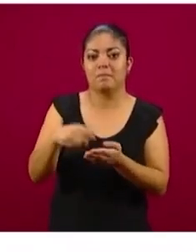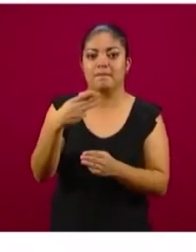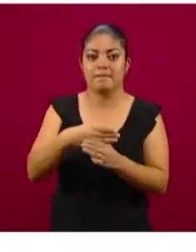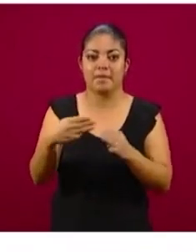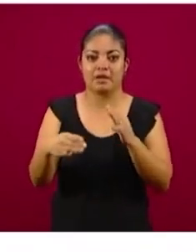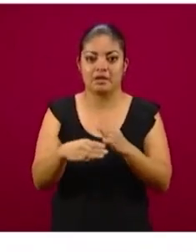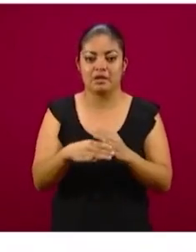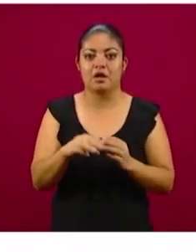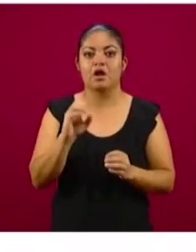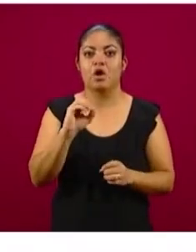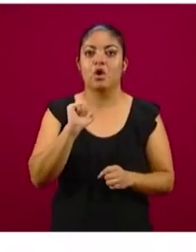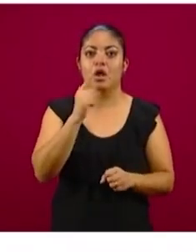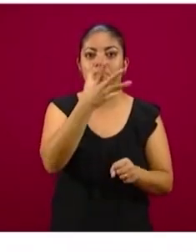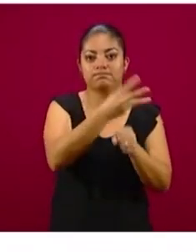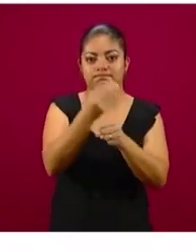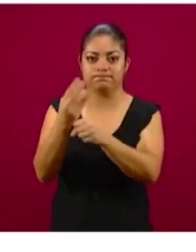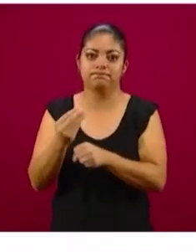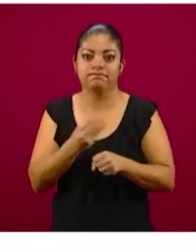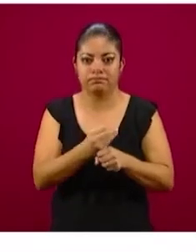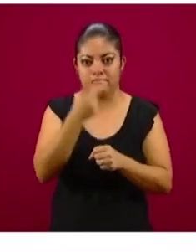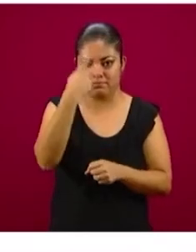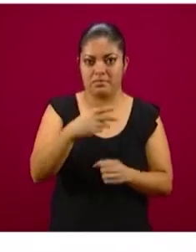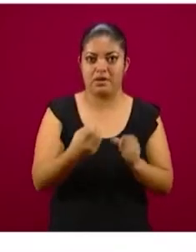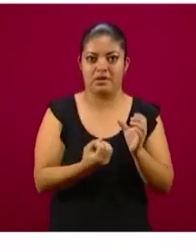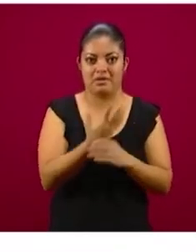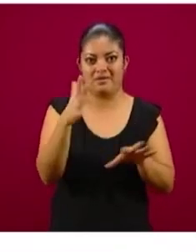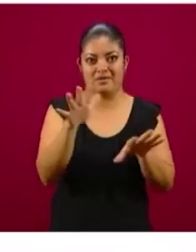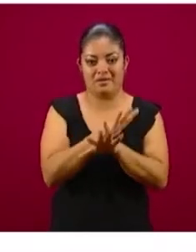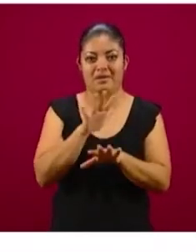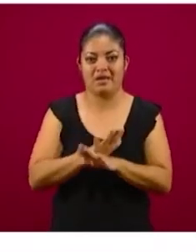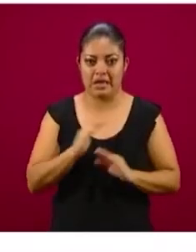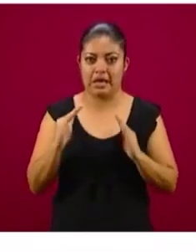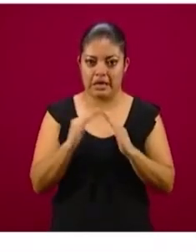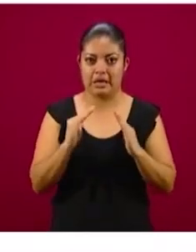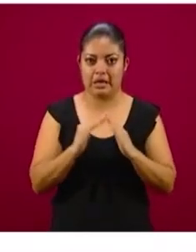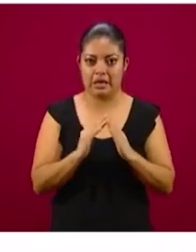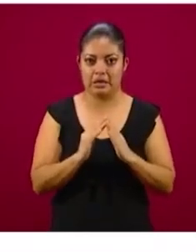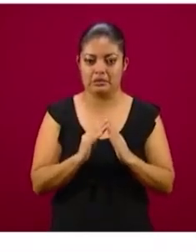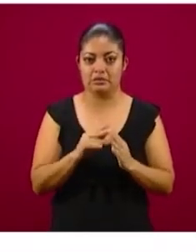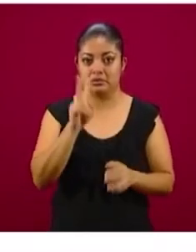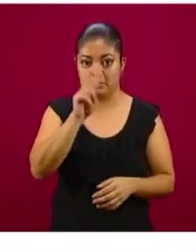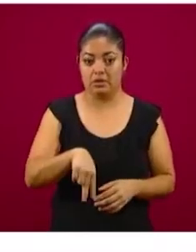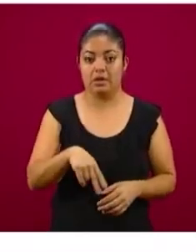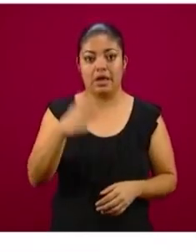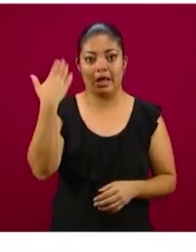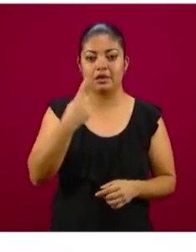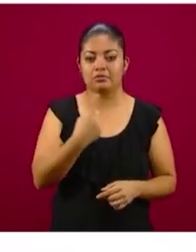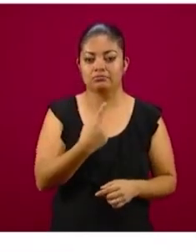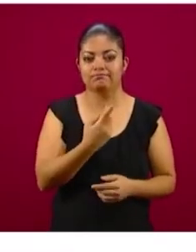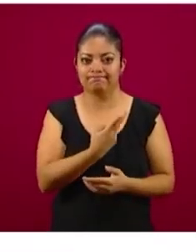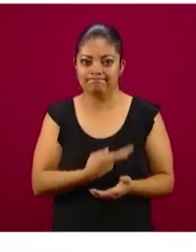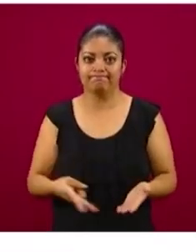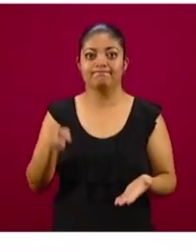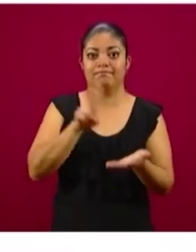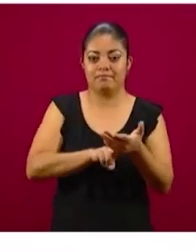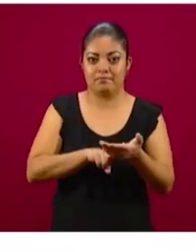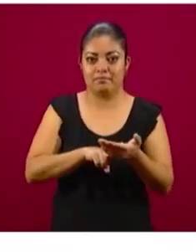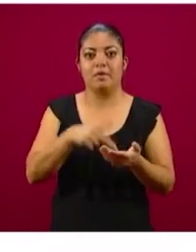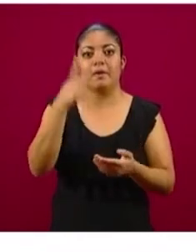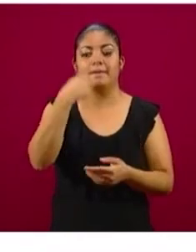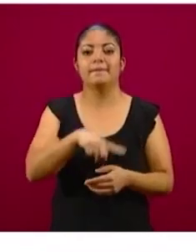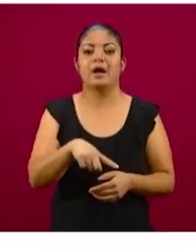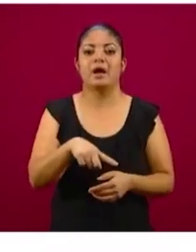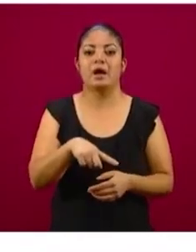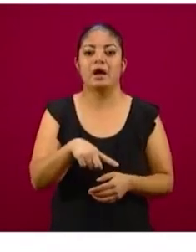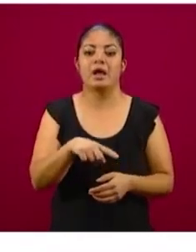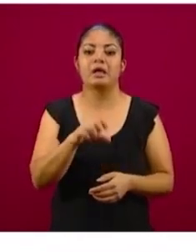servicios adicionales para remodelar sus casas. Estamos duplicando el monto del crédito que se daba tradicionalmente para mejora,